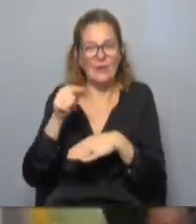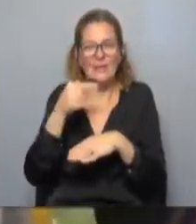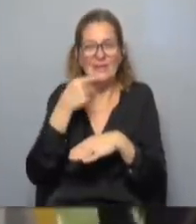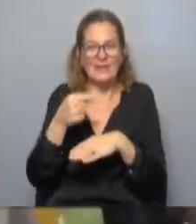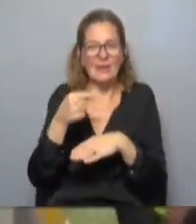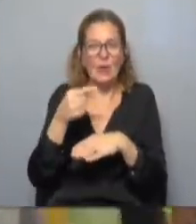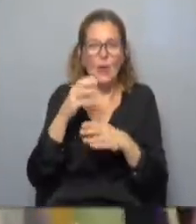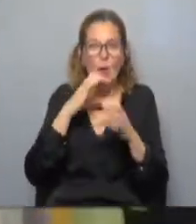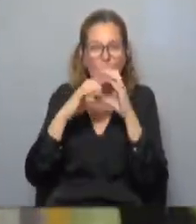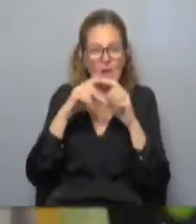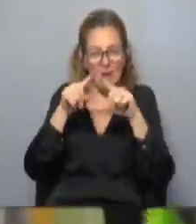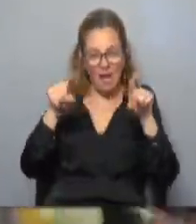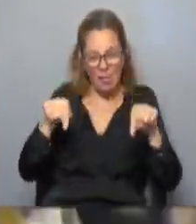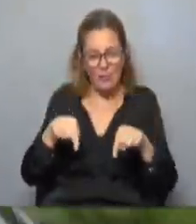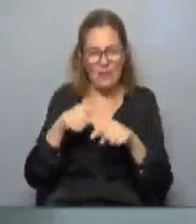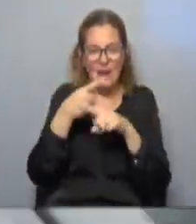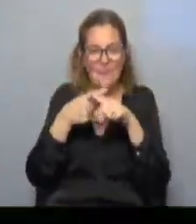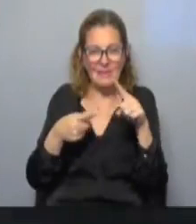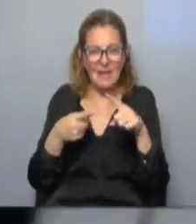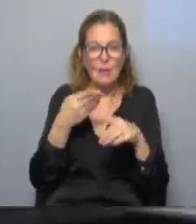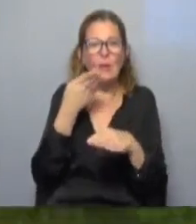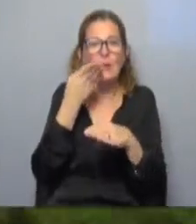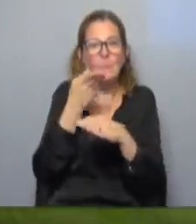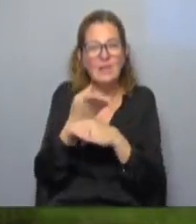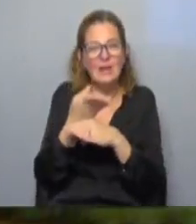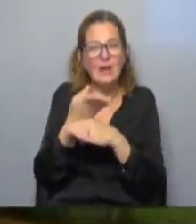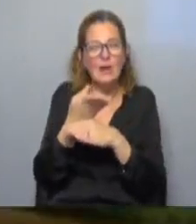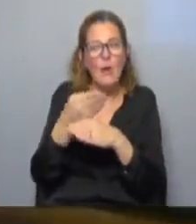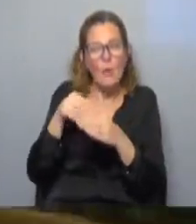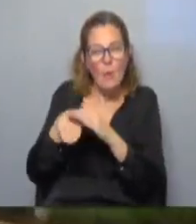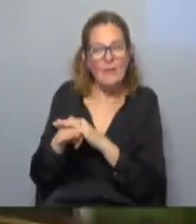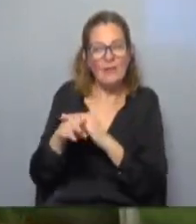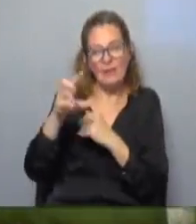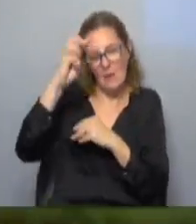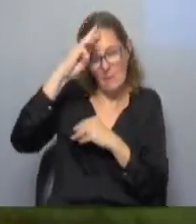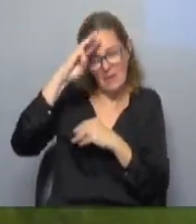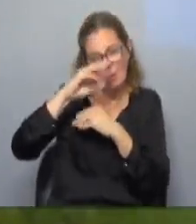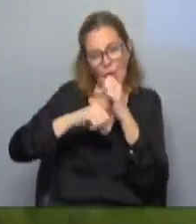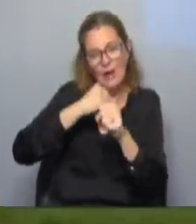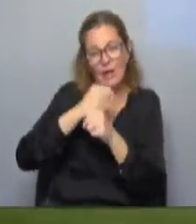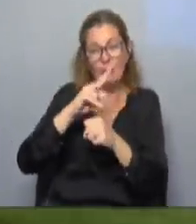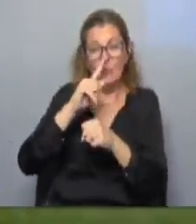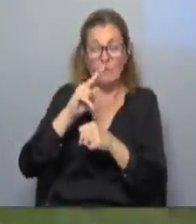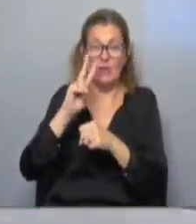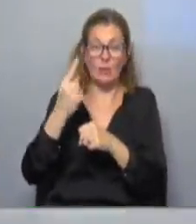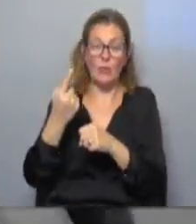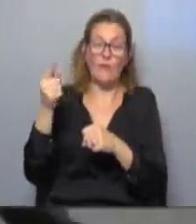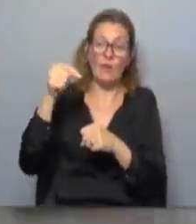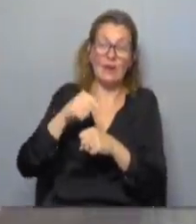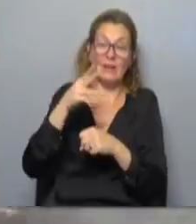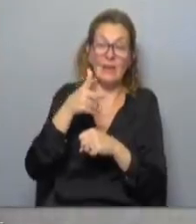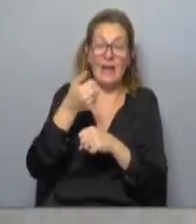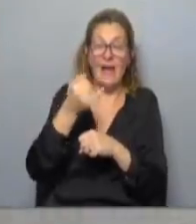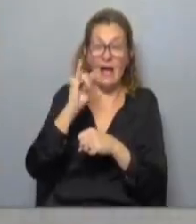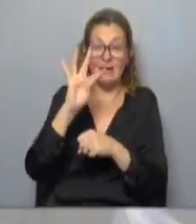Watch en un comunicado sostuvo que la mitad de quienes solicitaron la condición de refugiados en México en 2021 eran haitianos y que la